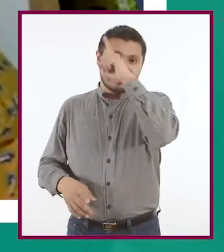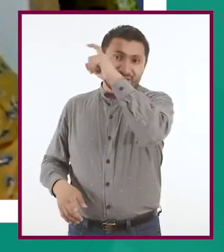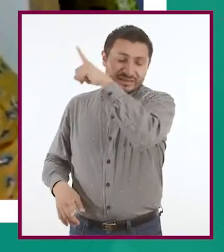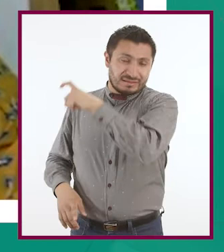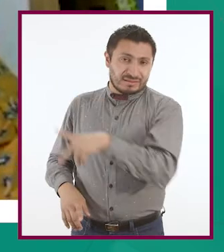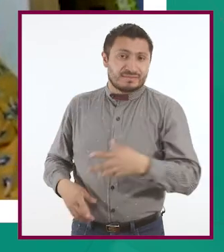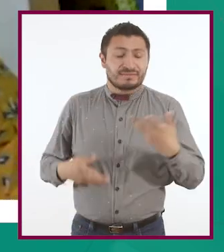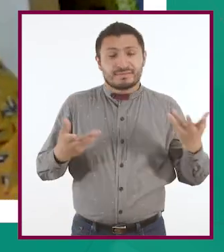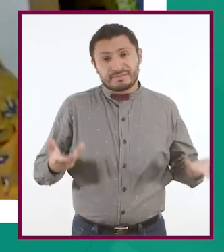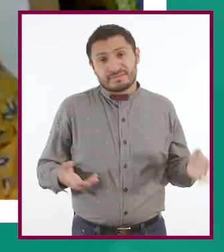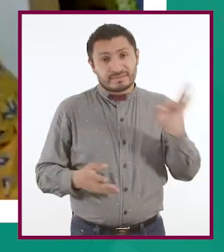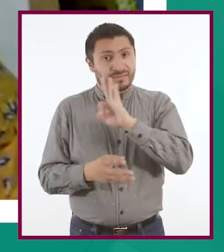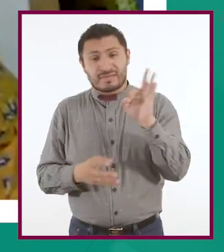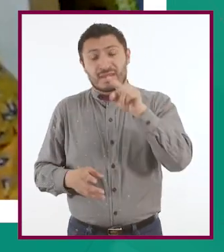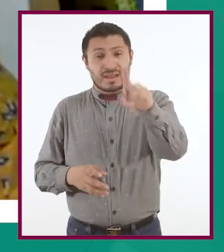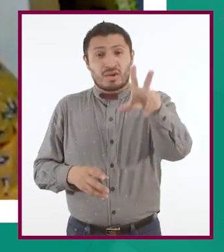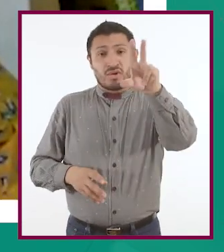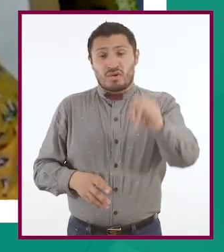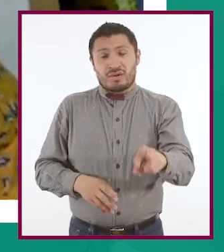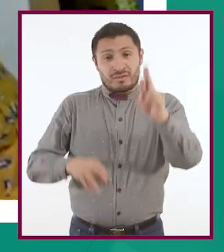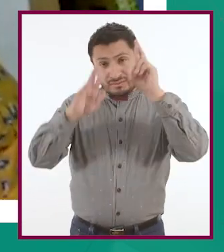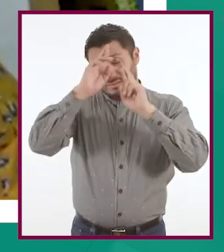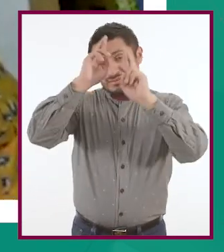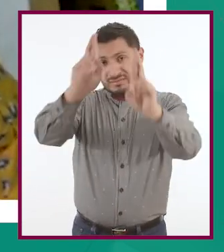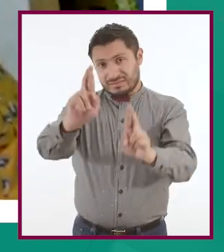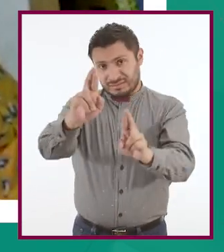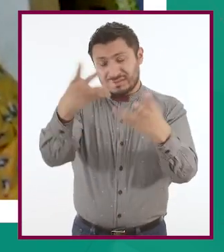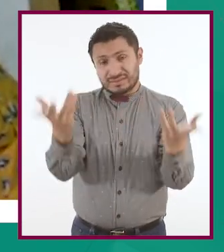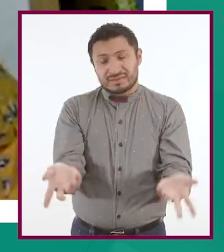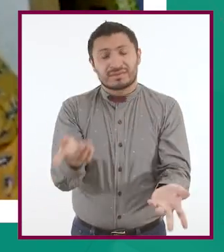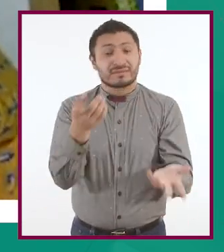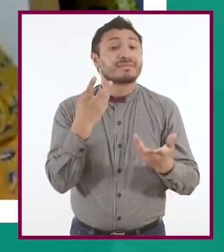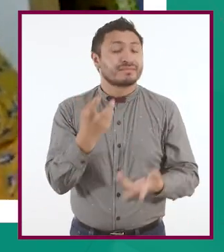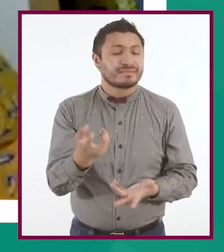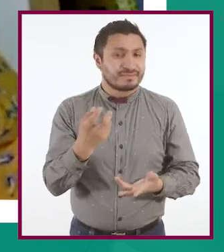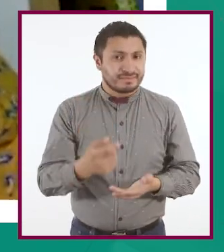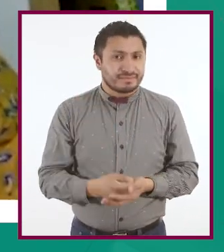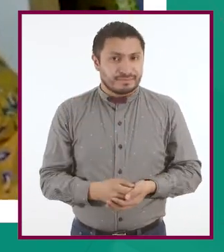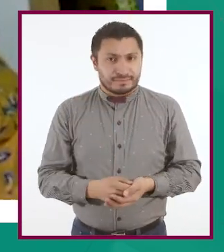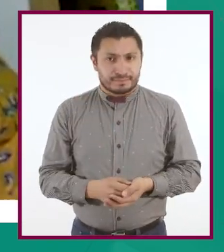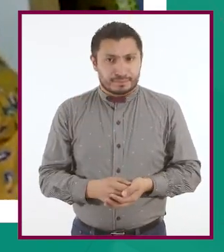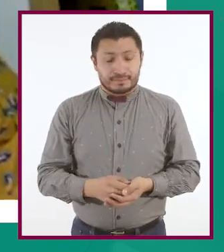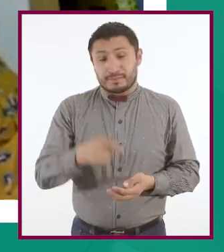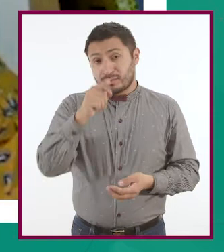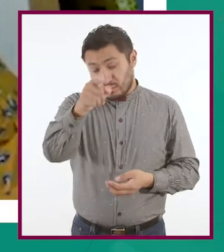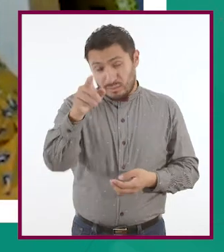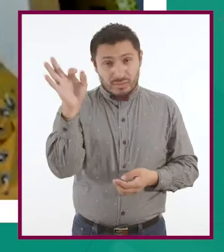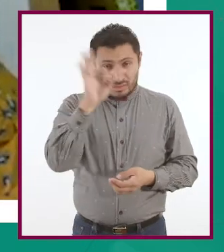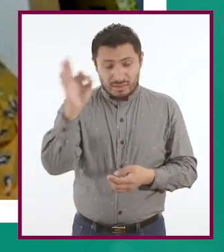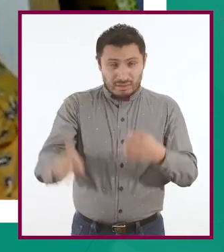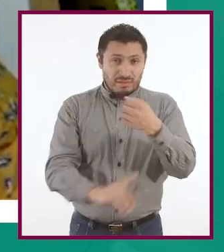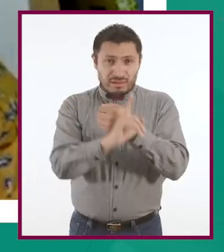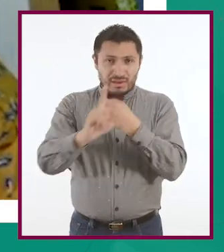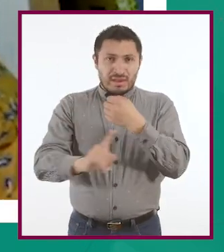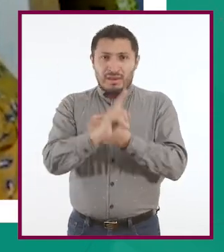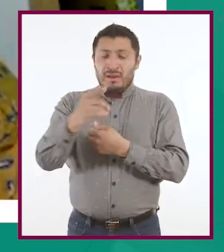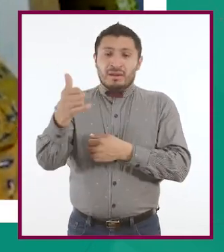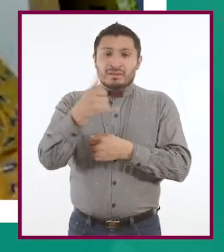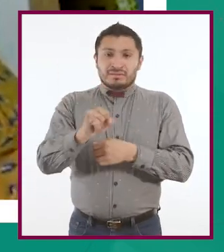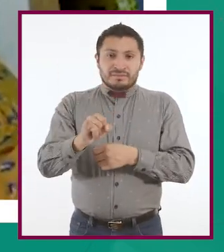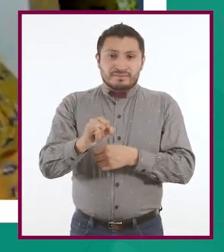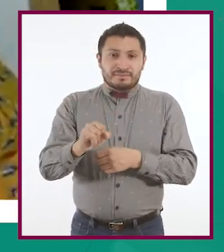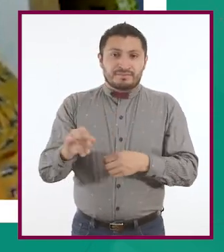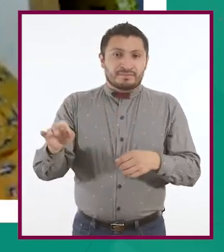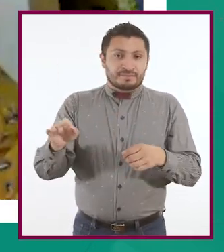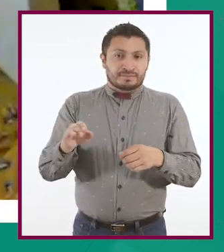y si no las tomas con el respeto que se les debe de dar, te puedes meter en problemas graves